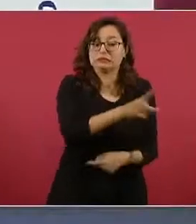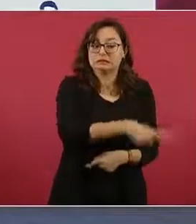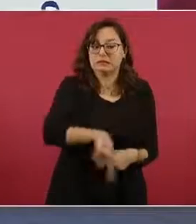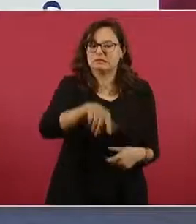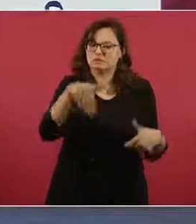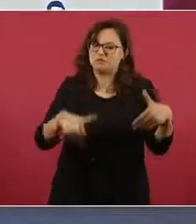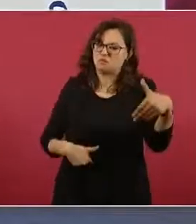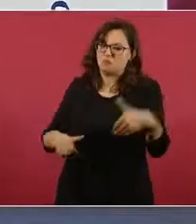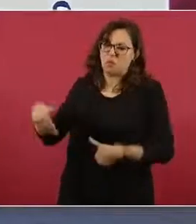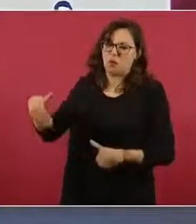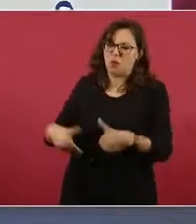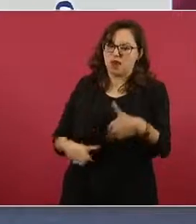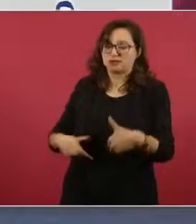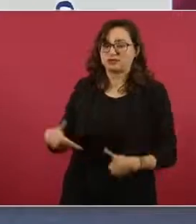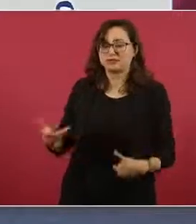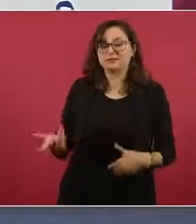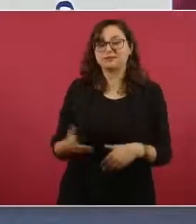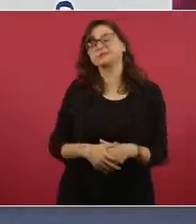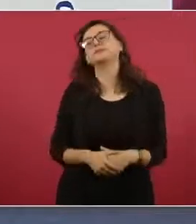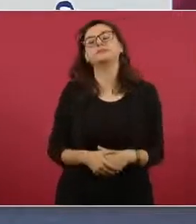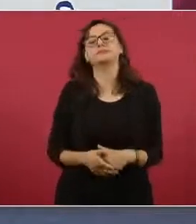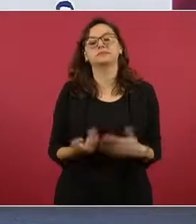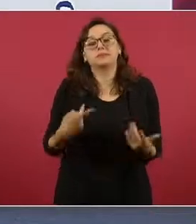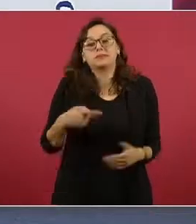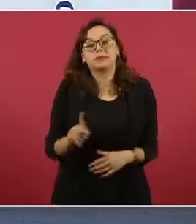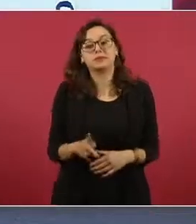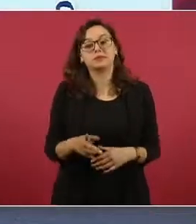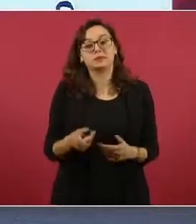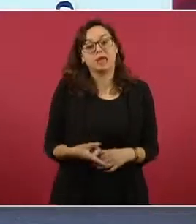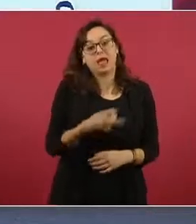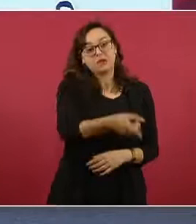tienen ninguna consideración,